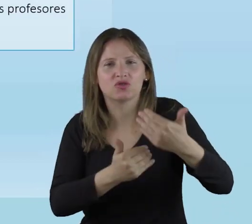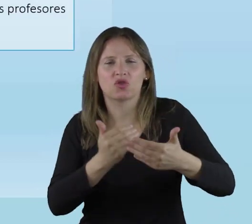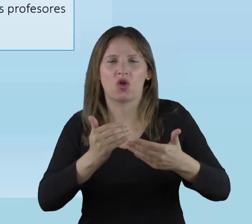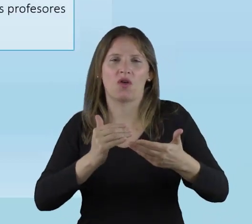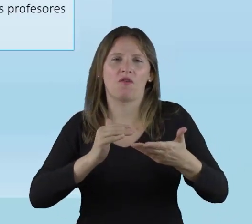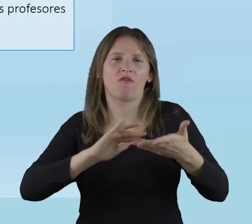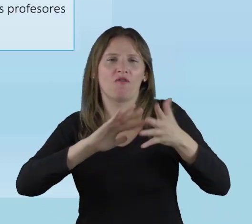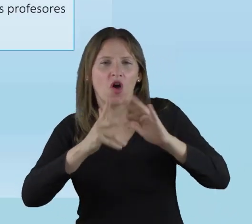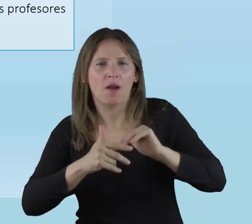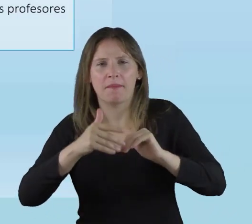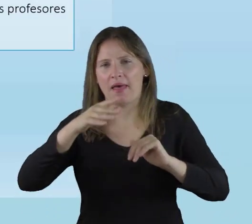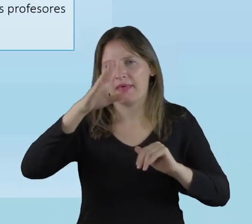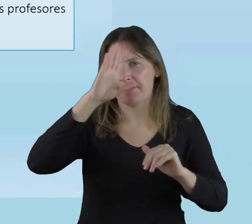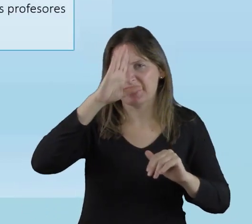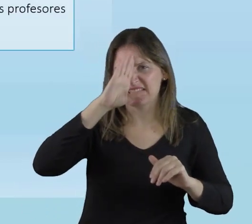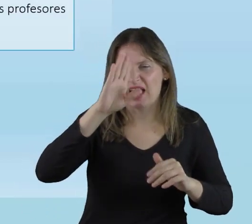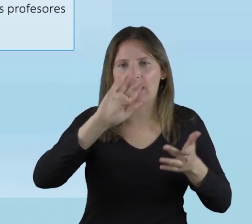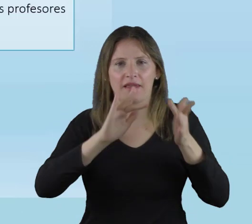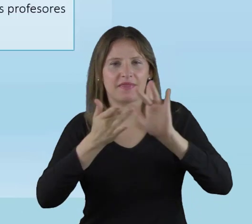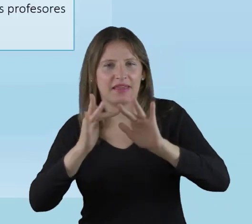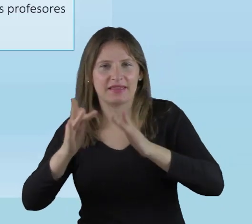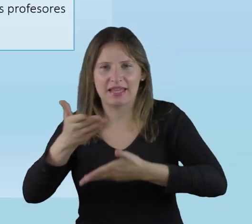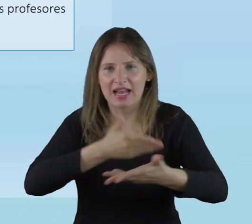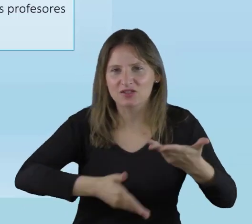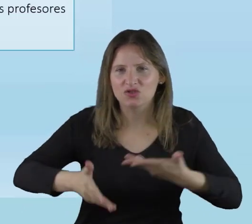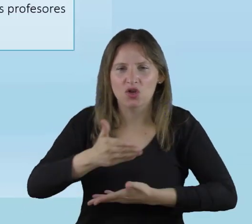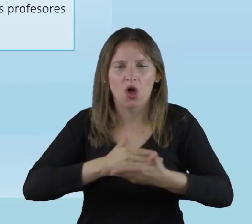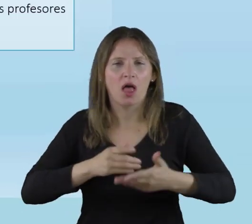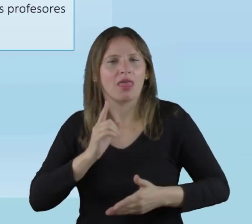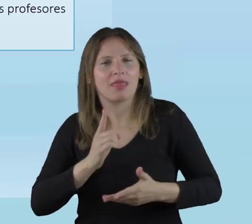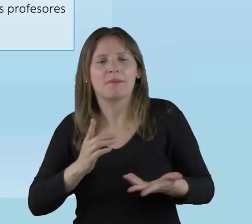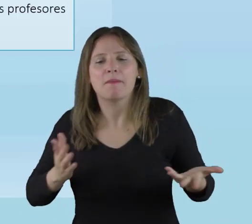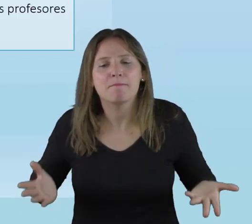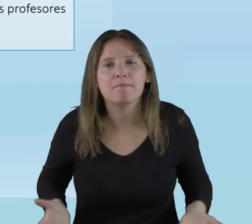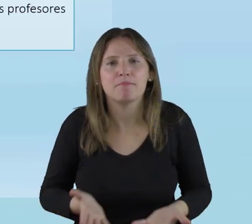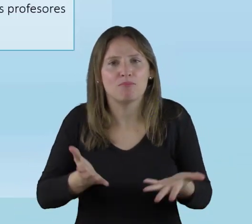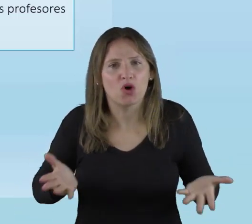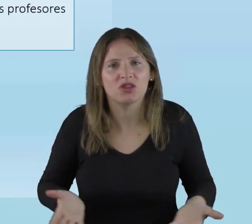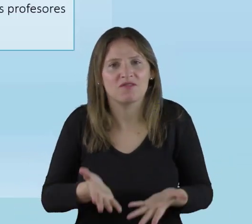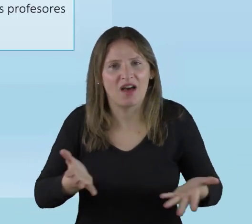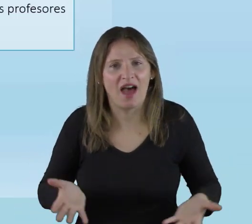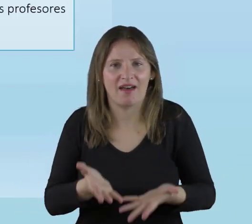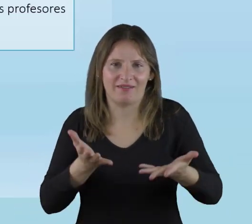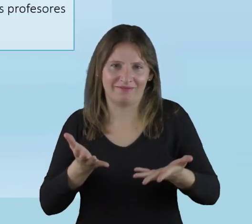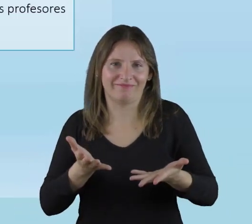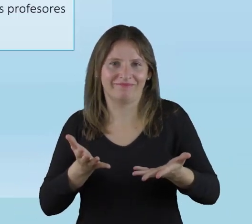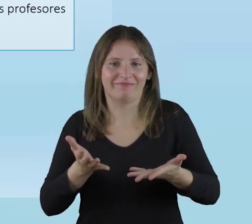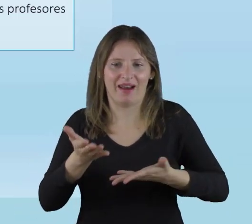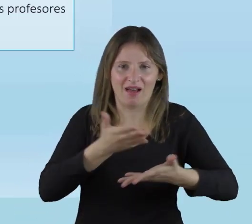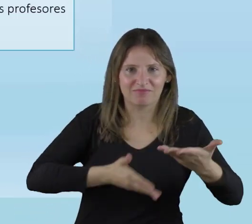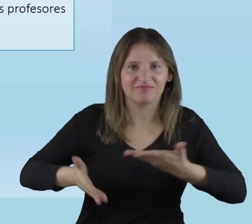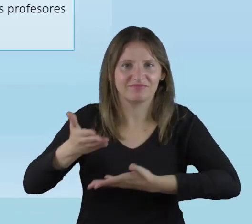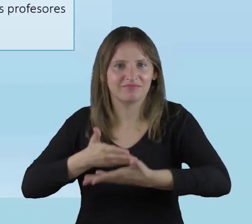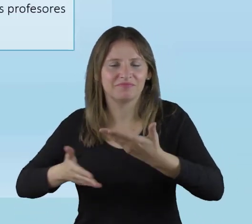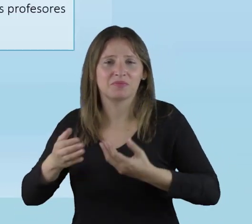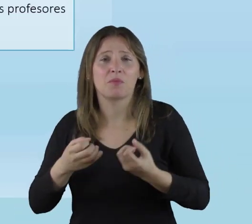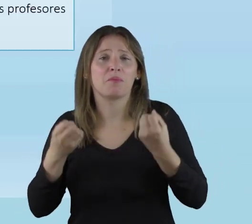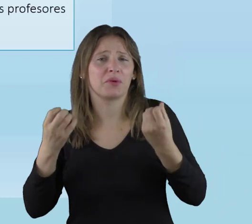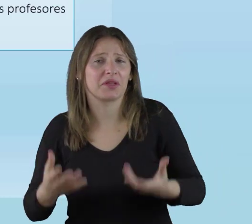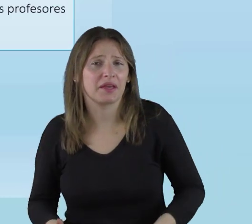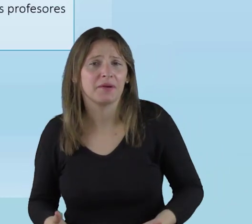este, los procesos de aprendizaje, de interacciones, ¿no? Se debe promover este